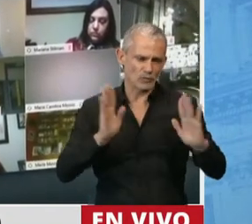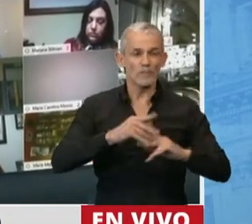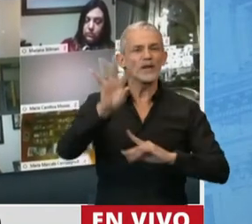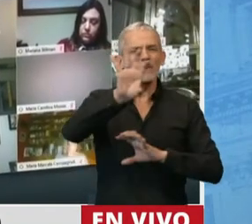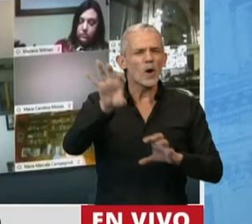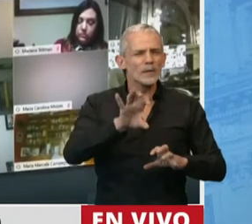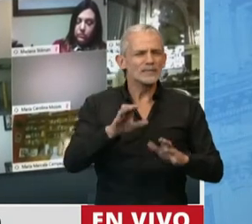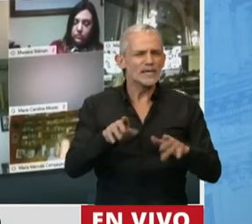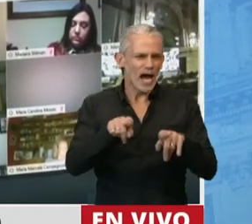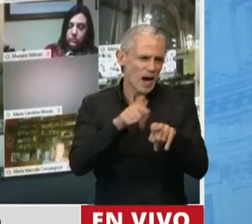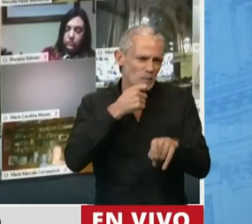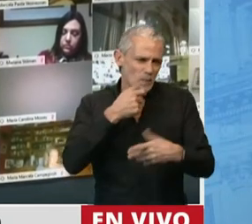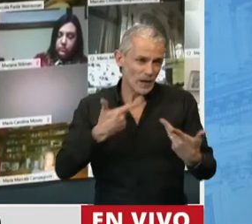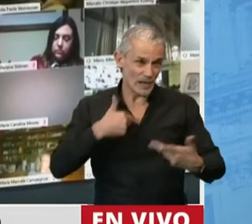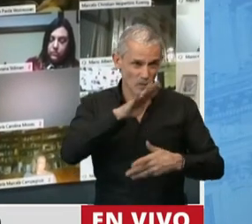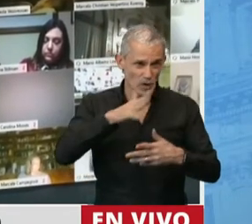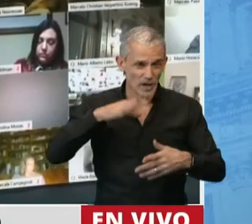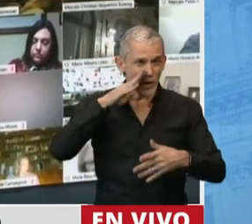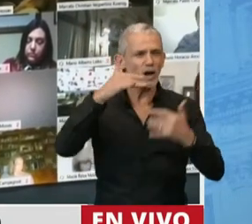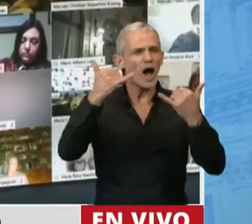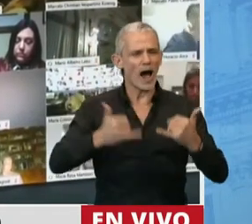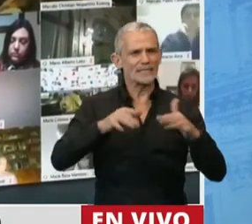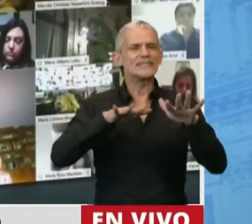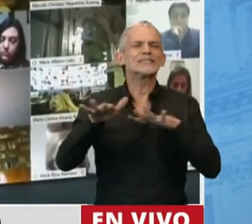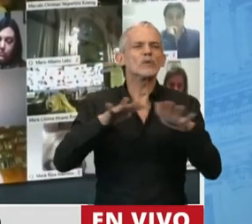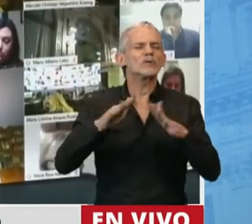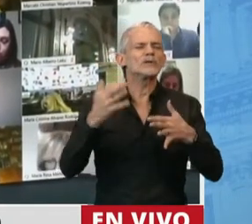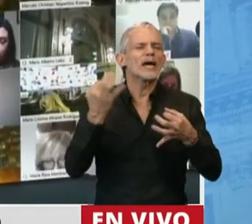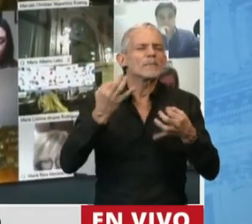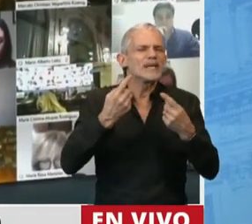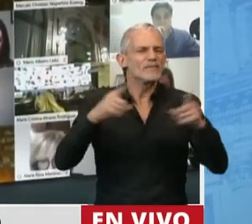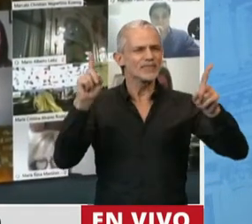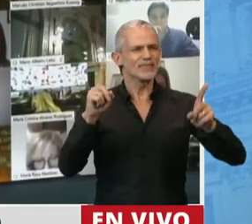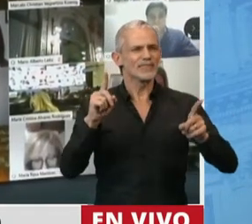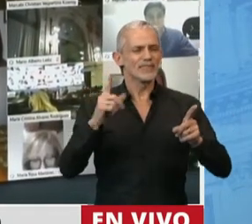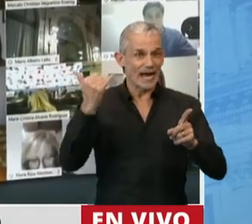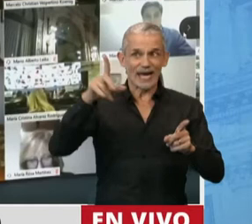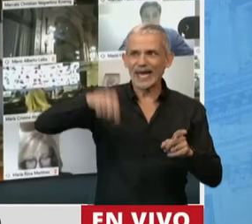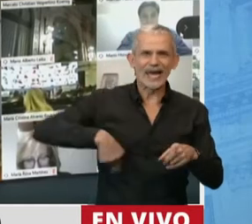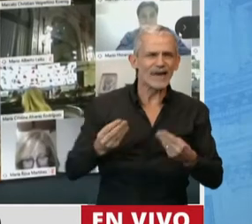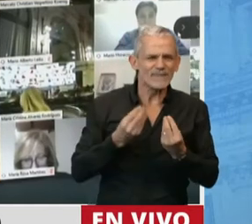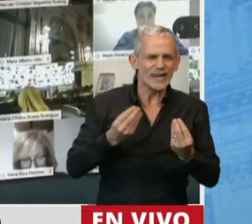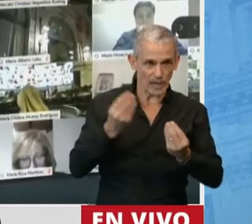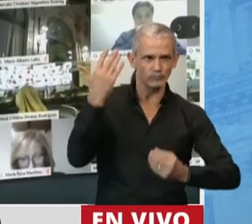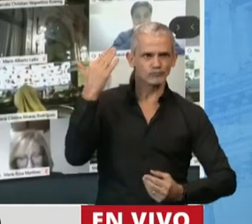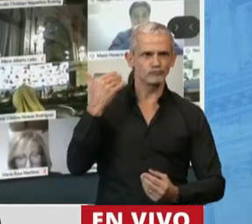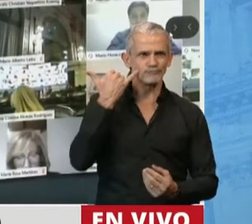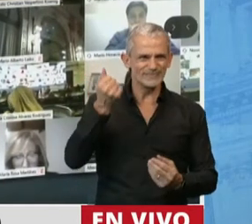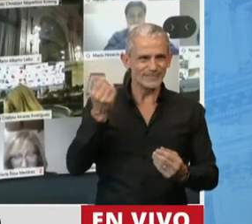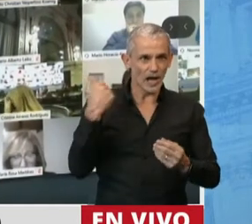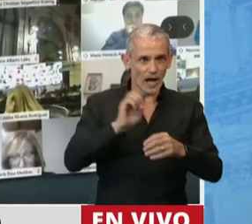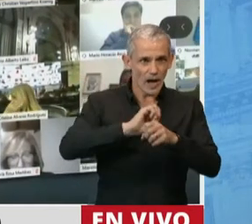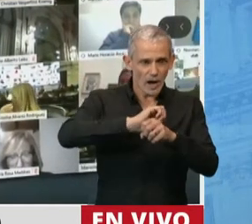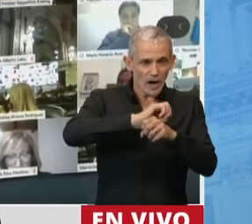provincia como la nuestra, está sufriendo una situación particular que deviene de haber tenido en pleno inicio